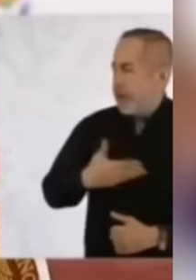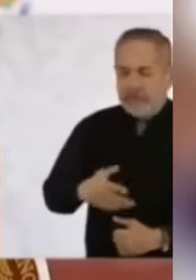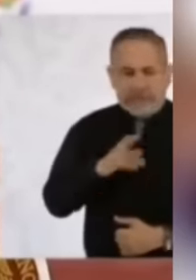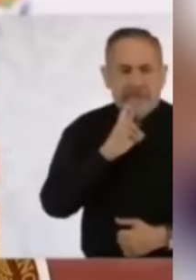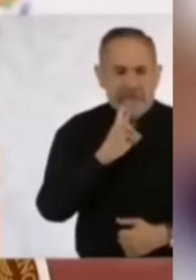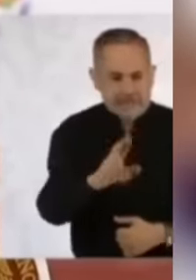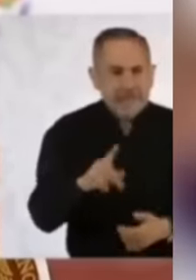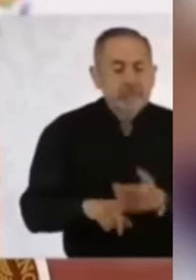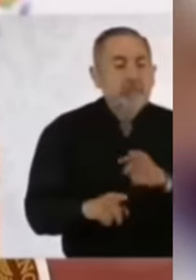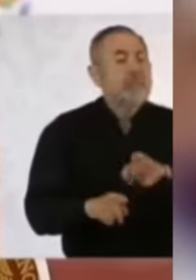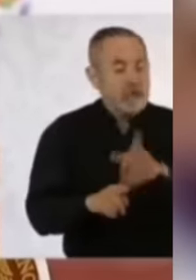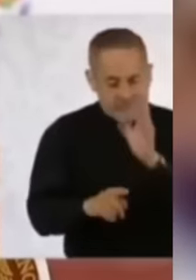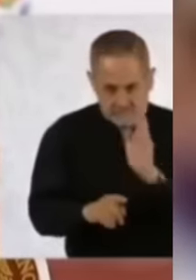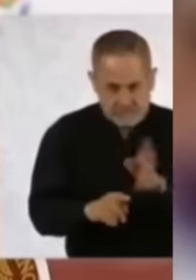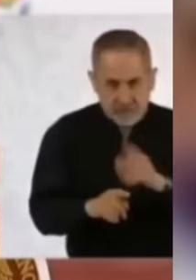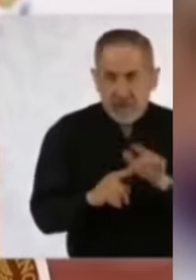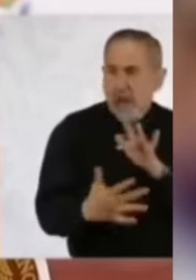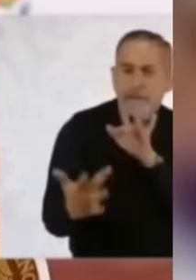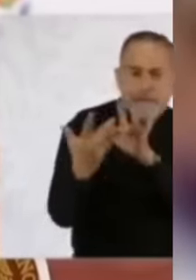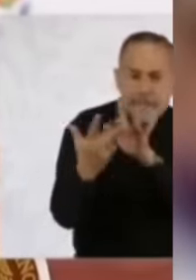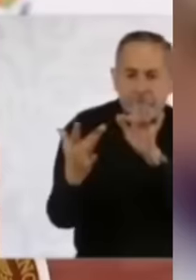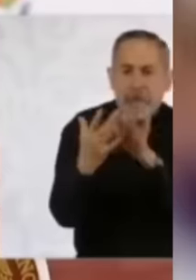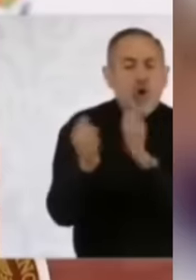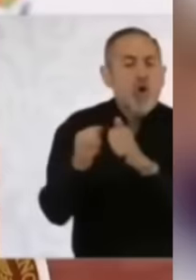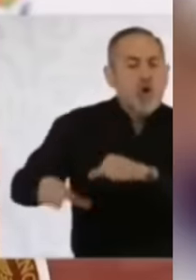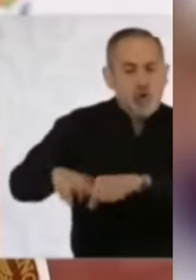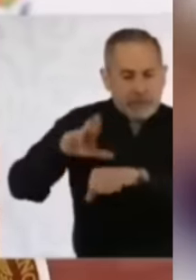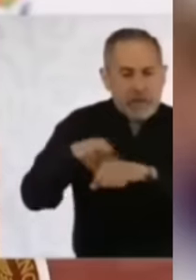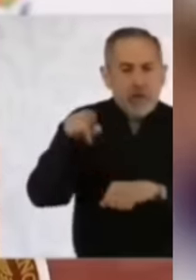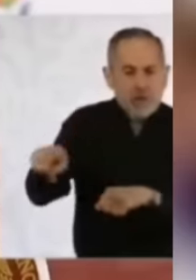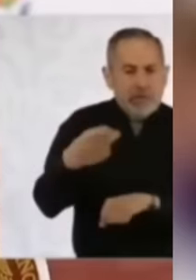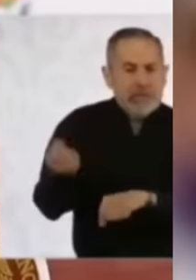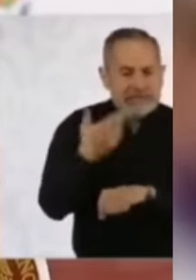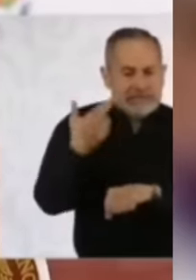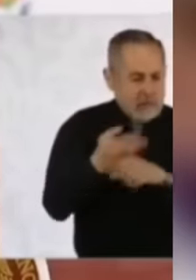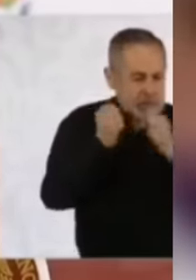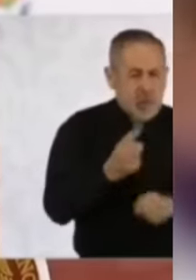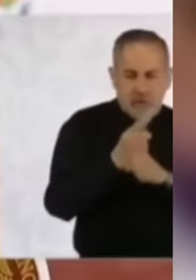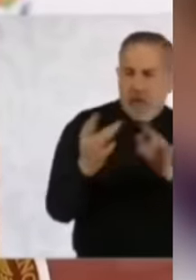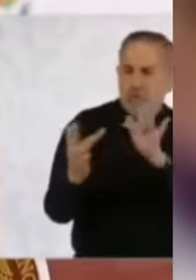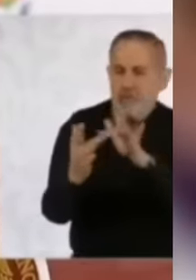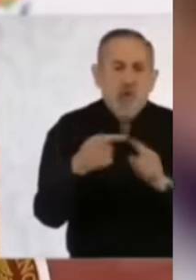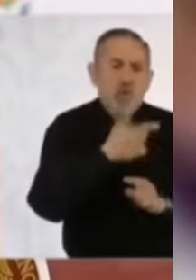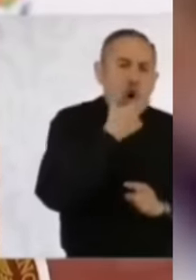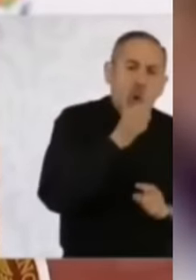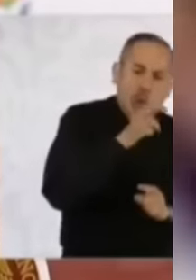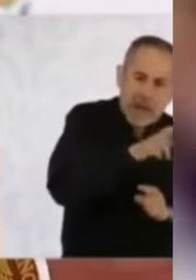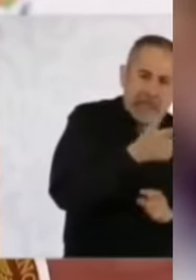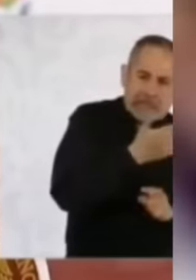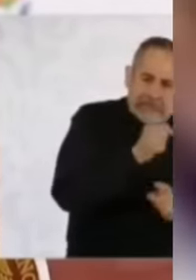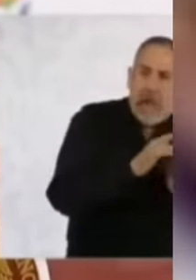está en comunicación con el gobernador, el secretario de Seguridad Ciudadana, Omar García Jarfuch,